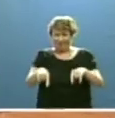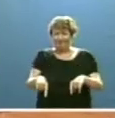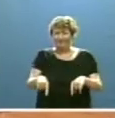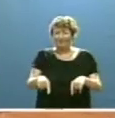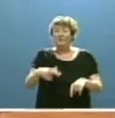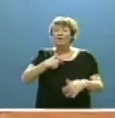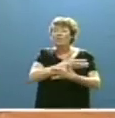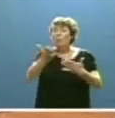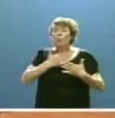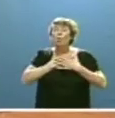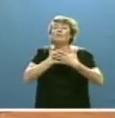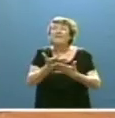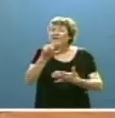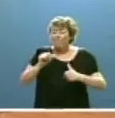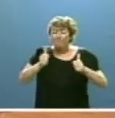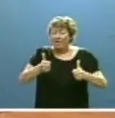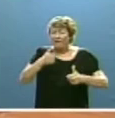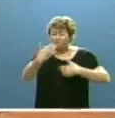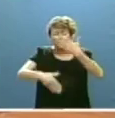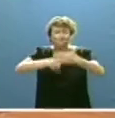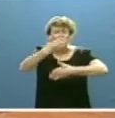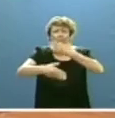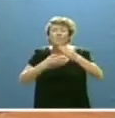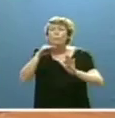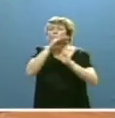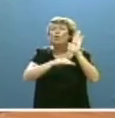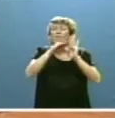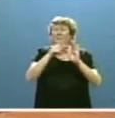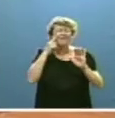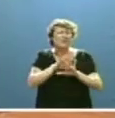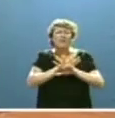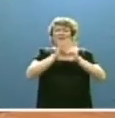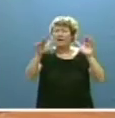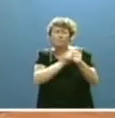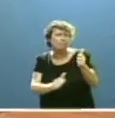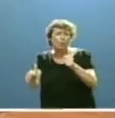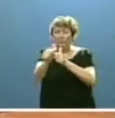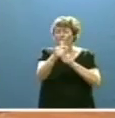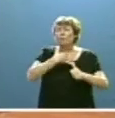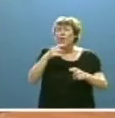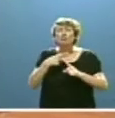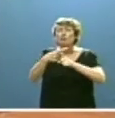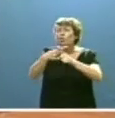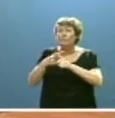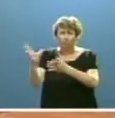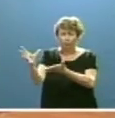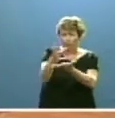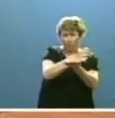Nuestra voluntad es poner en marcha un programa con claras prioridades que puedan ser compartidas por todos.